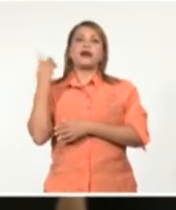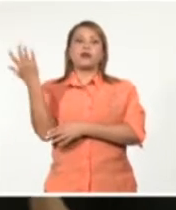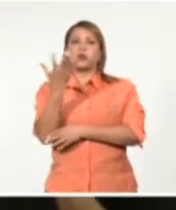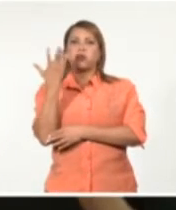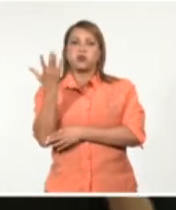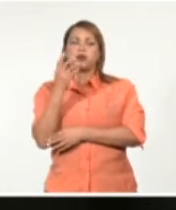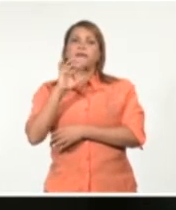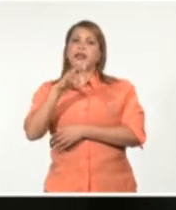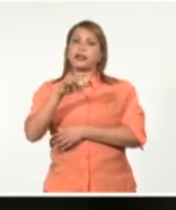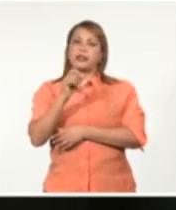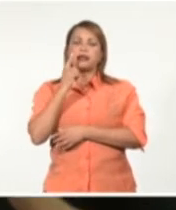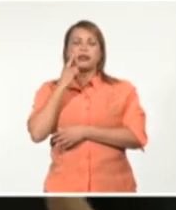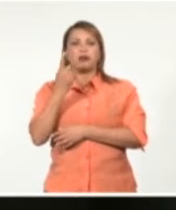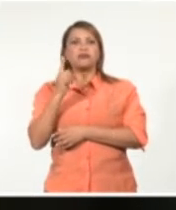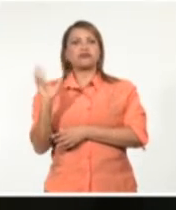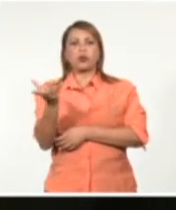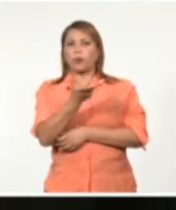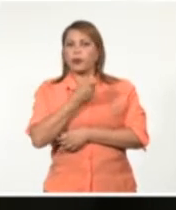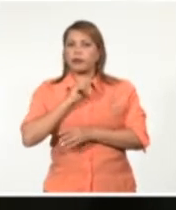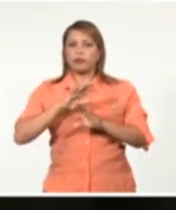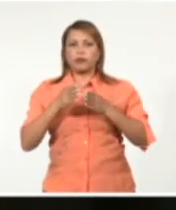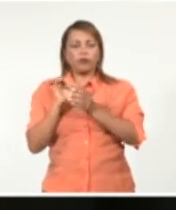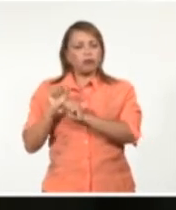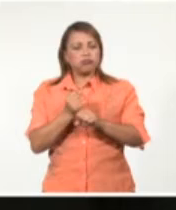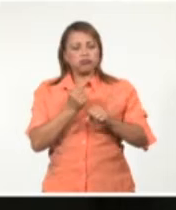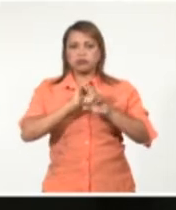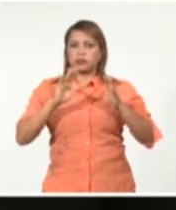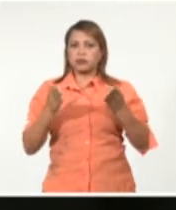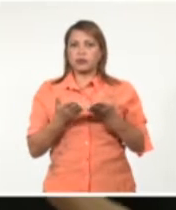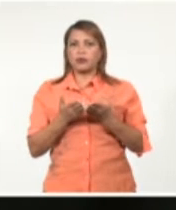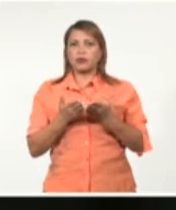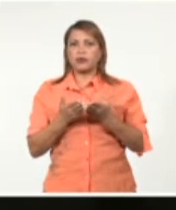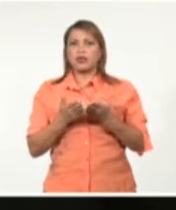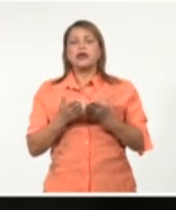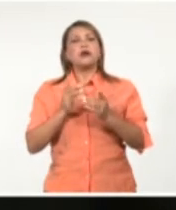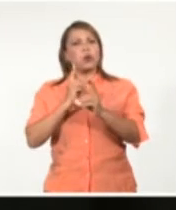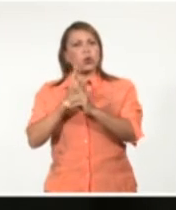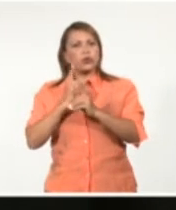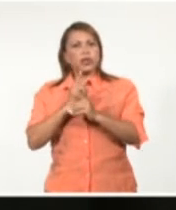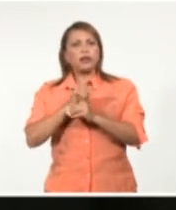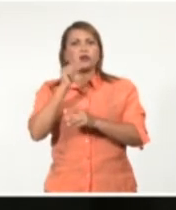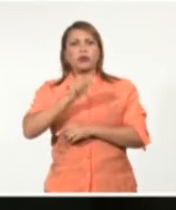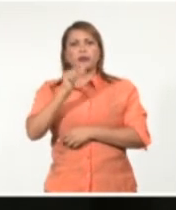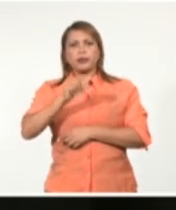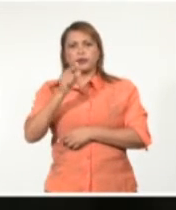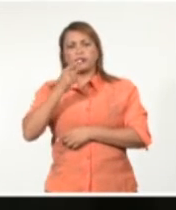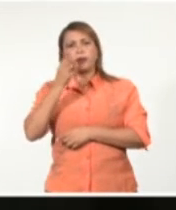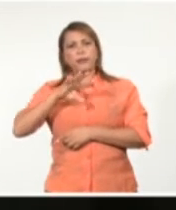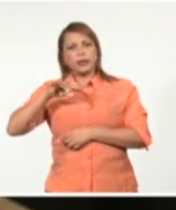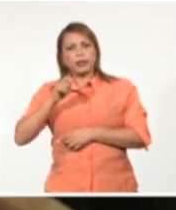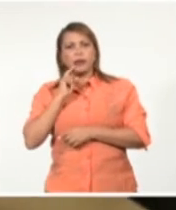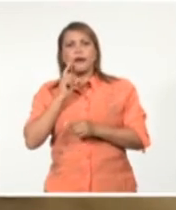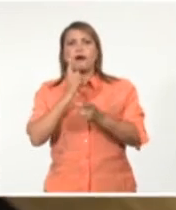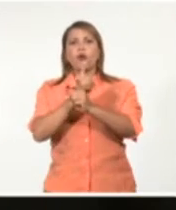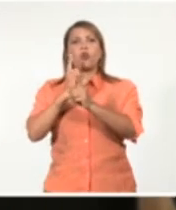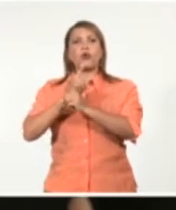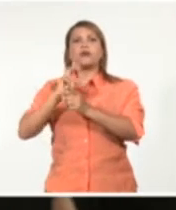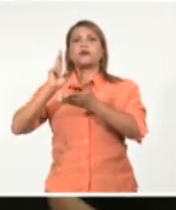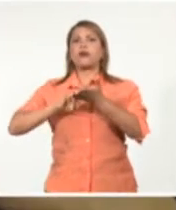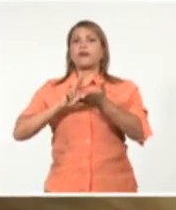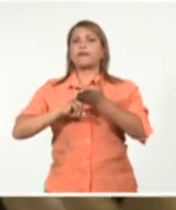Ian. La organización ha estado en contacto con el equipo de dirección de la UNIAC Pinar del Río, tuvimos un encuentro con los miembros del secretariado donde